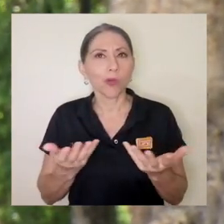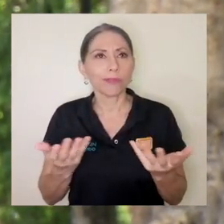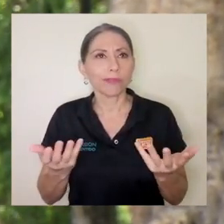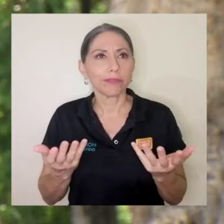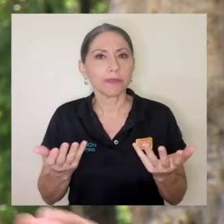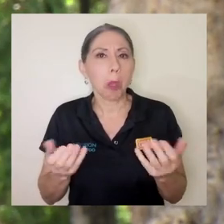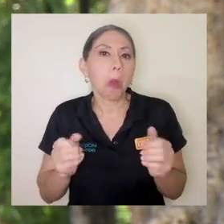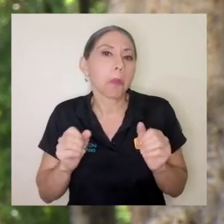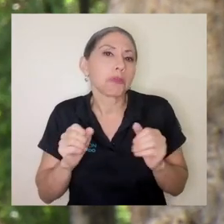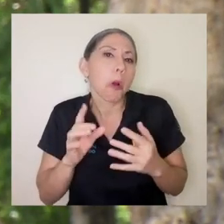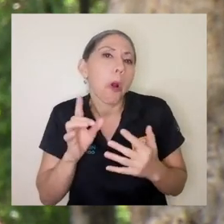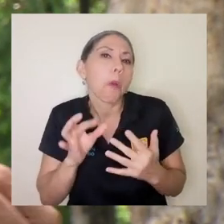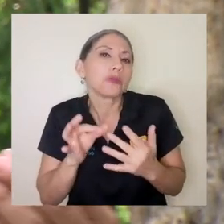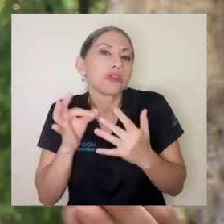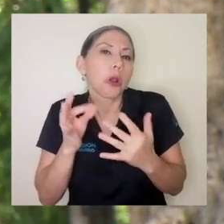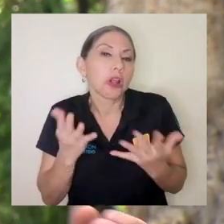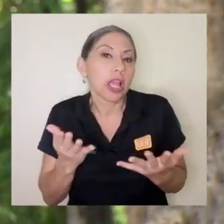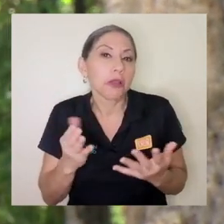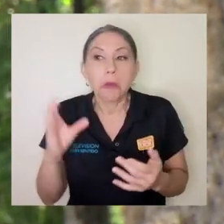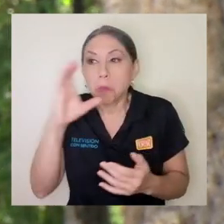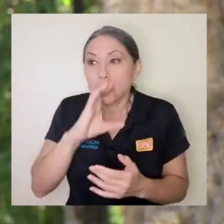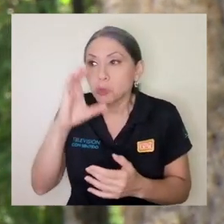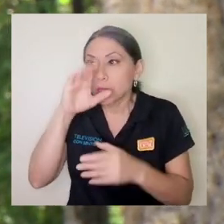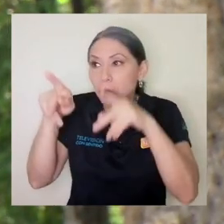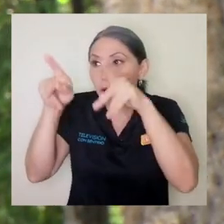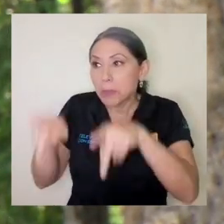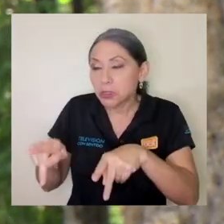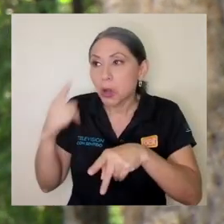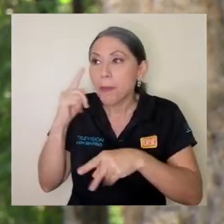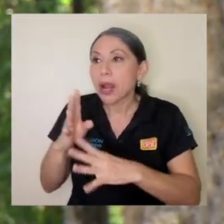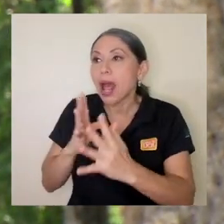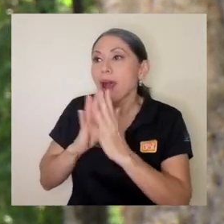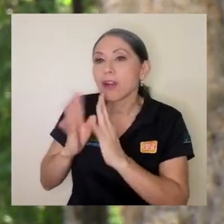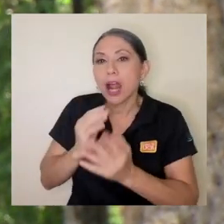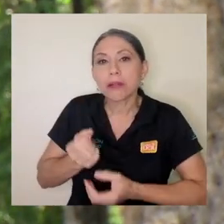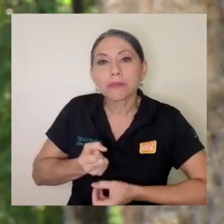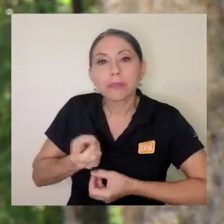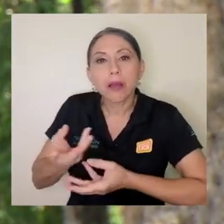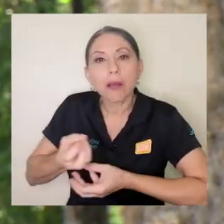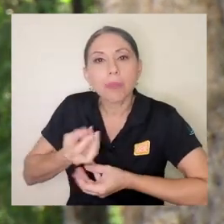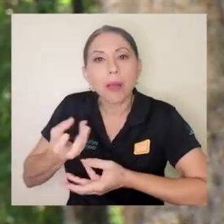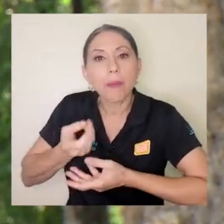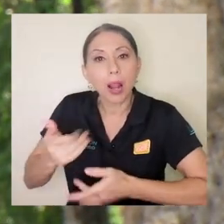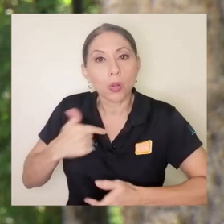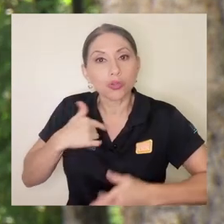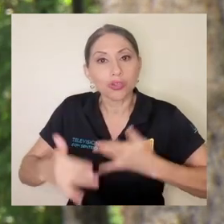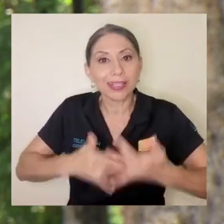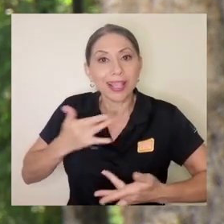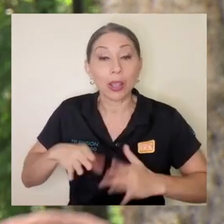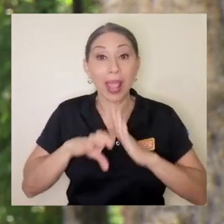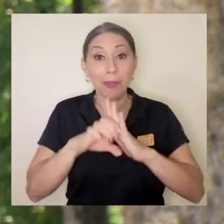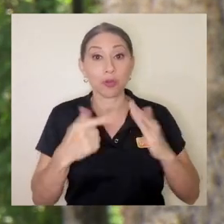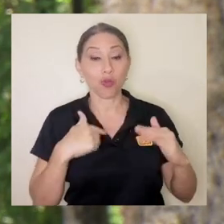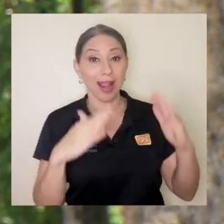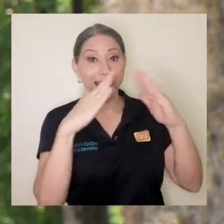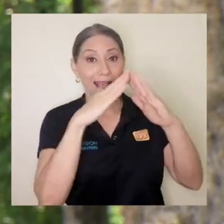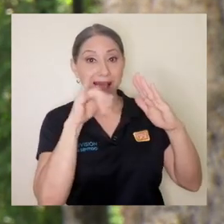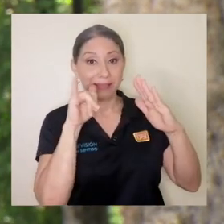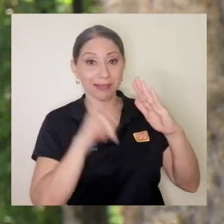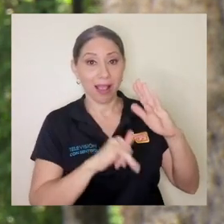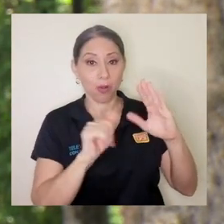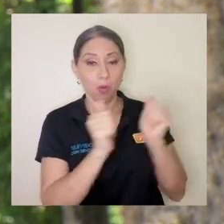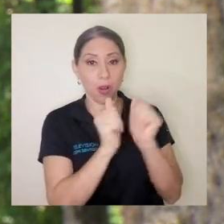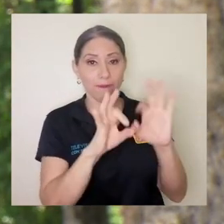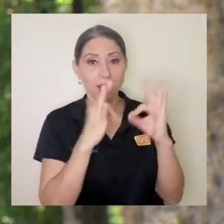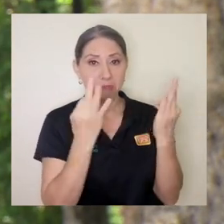o puede ser una opción buscar alguna persona con la que yo pueda hablar respecto a lo que estoy sintiendo entonces si estoy en casa con mi familia